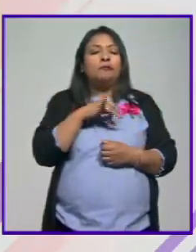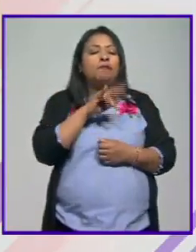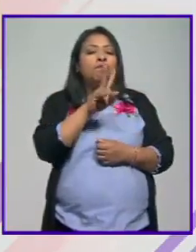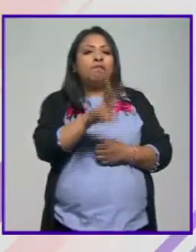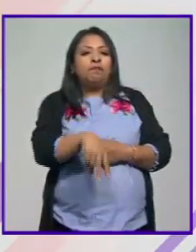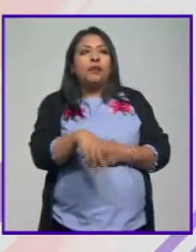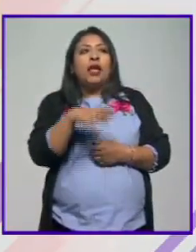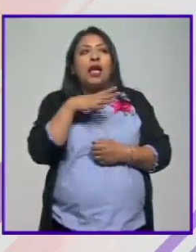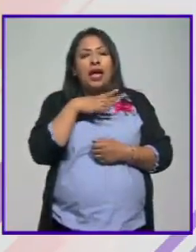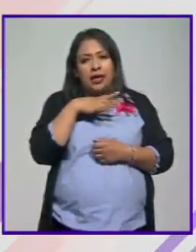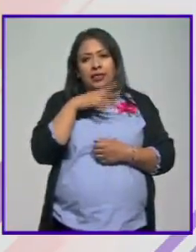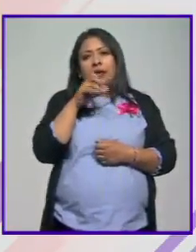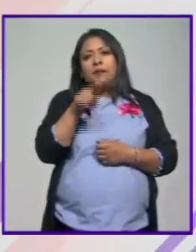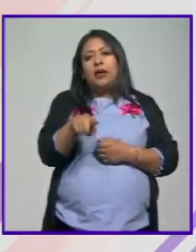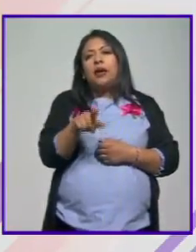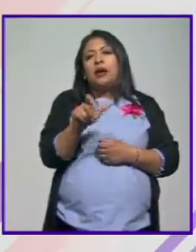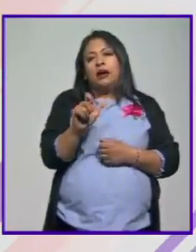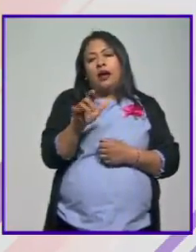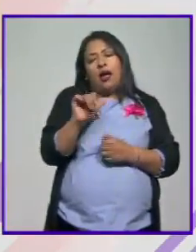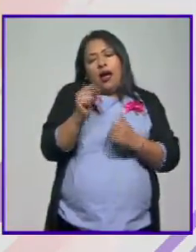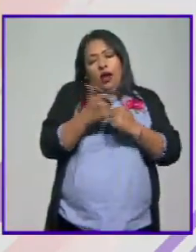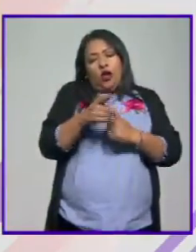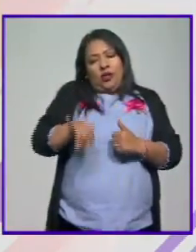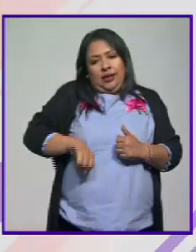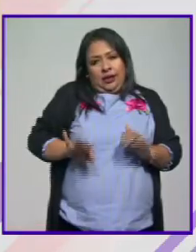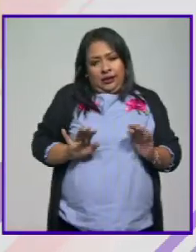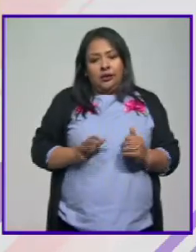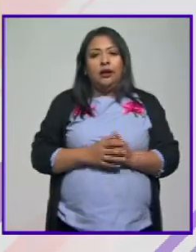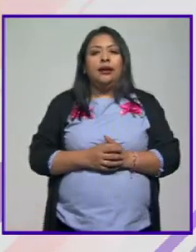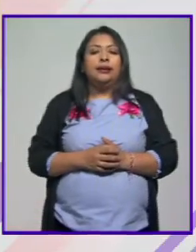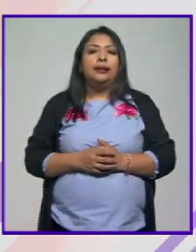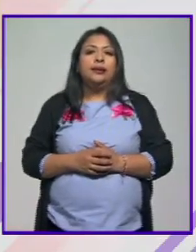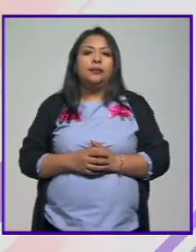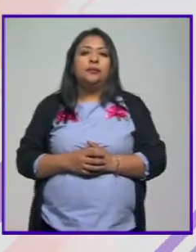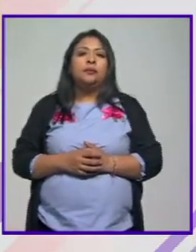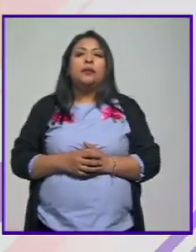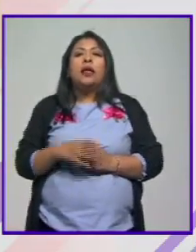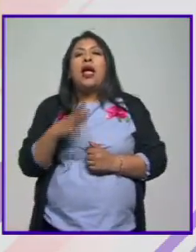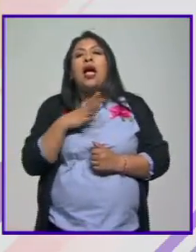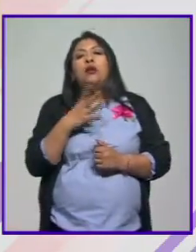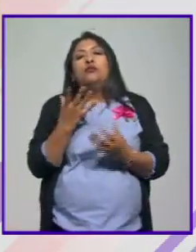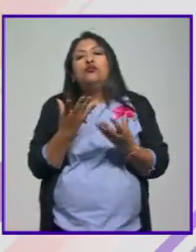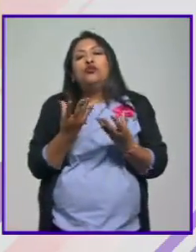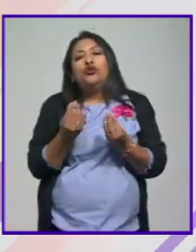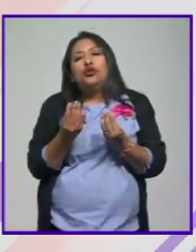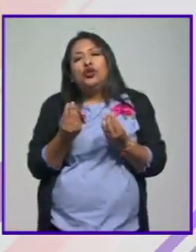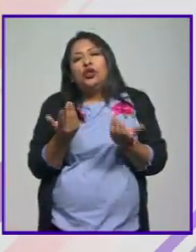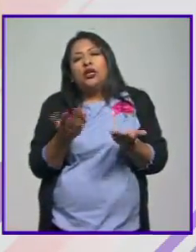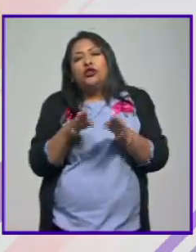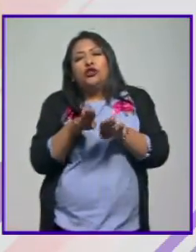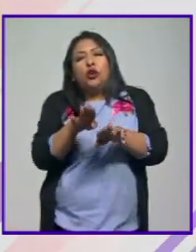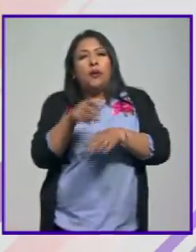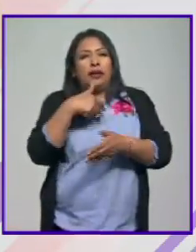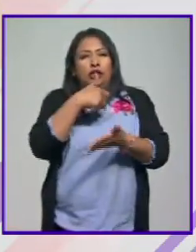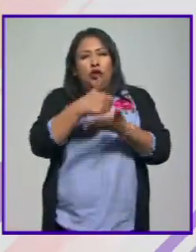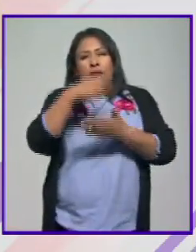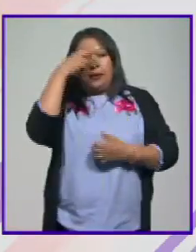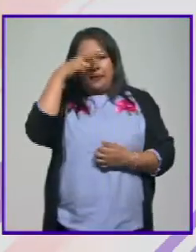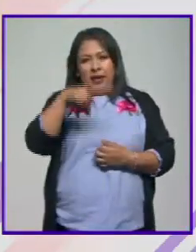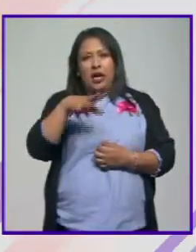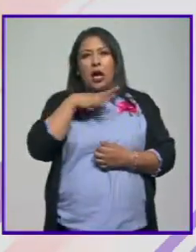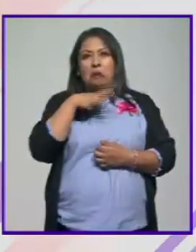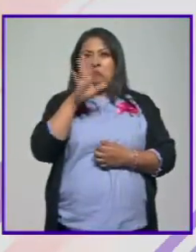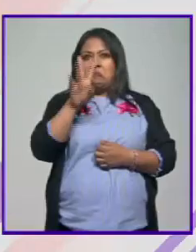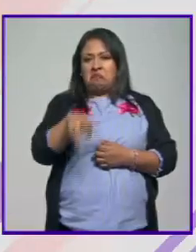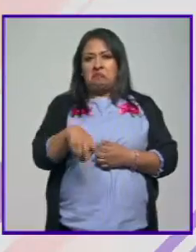vamos a tener además una cosa que es muy interesante generalmente hay como mucha cuestión de que en la Ciudad de México se concentran